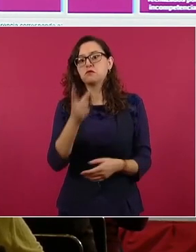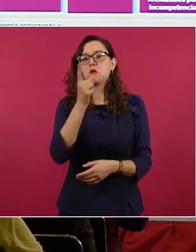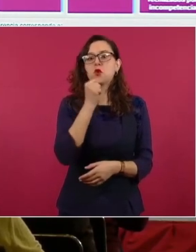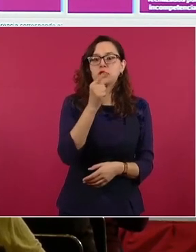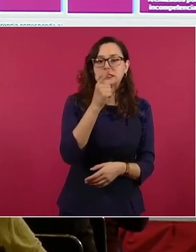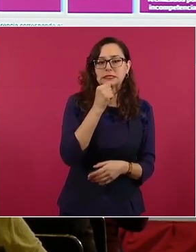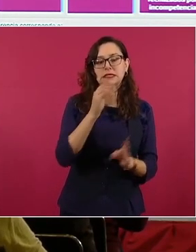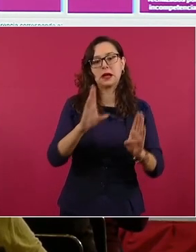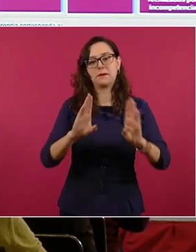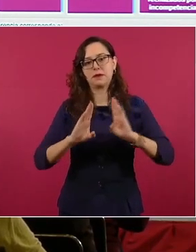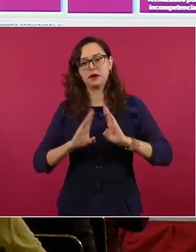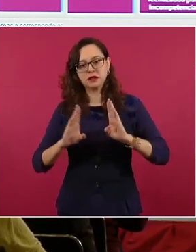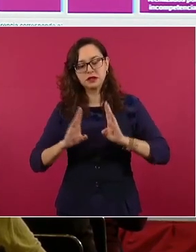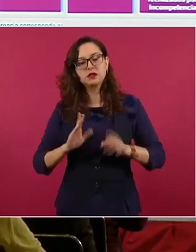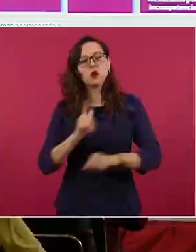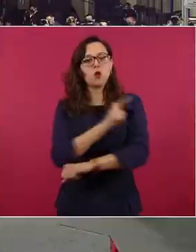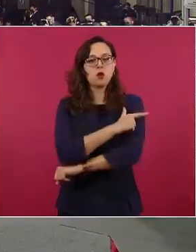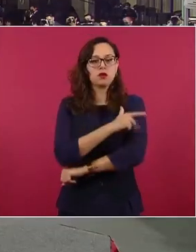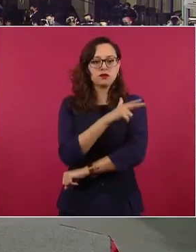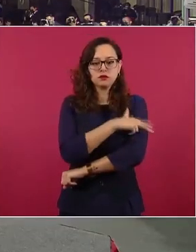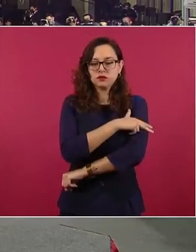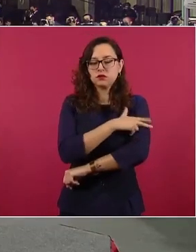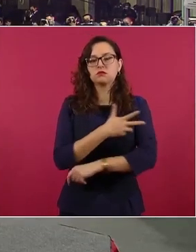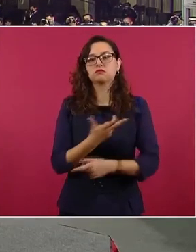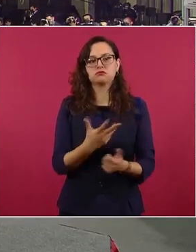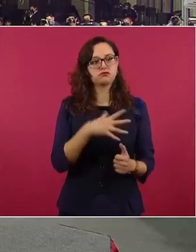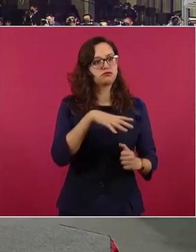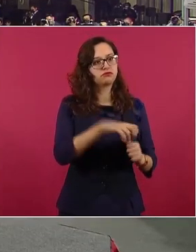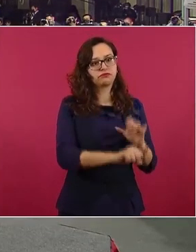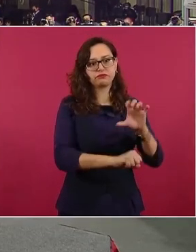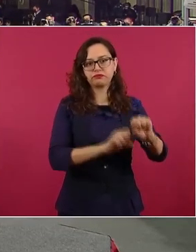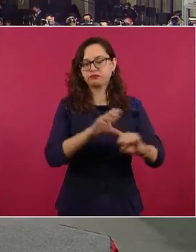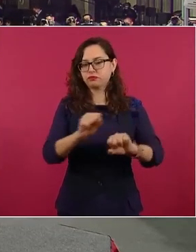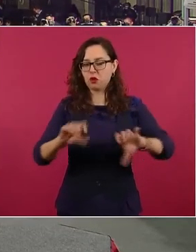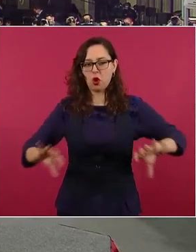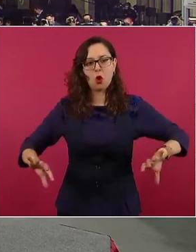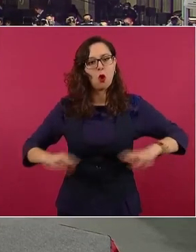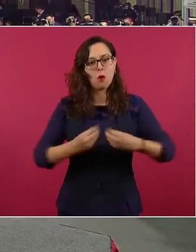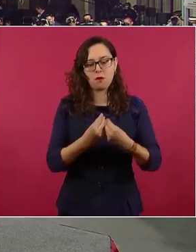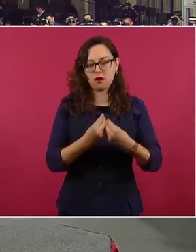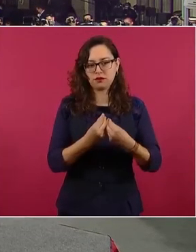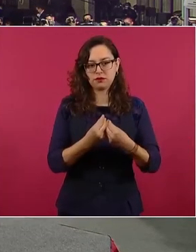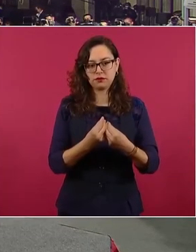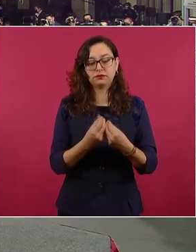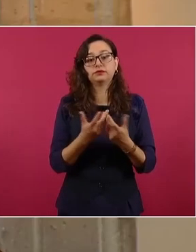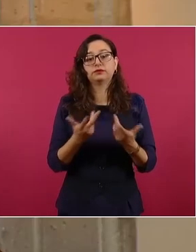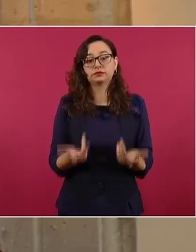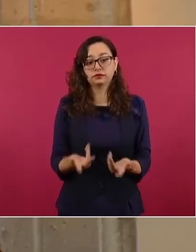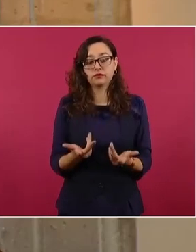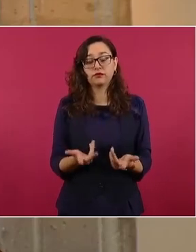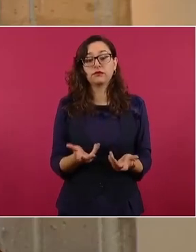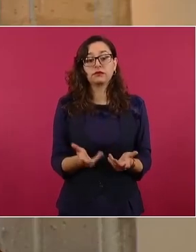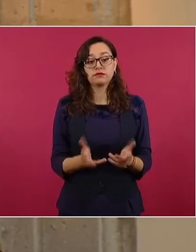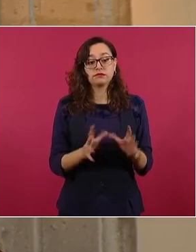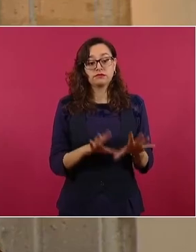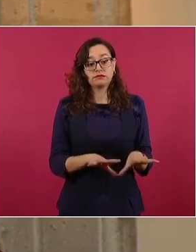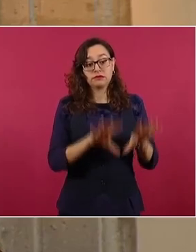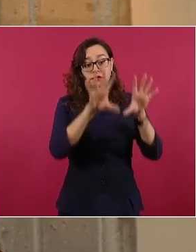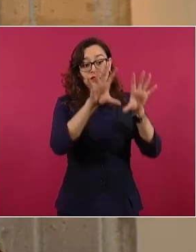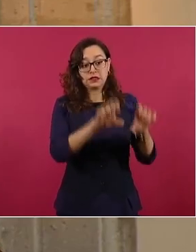Fuerzas Armadas y Guardia Nacional. En total, una vez que pasaron la revisión, son presentados